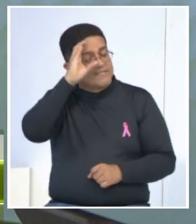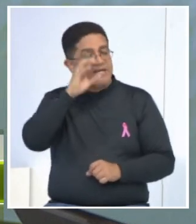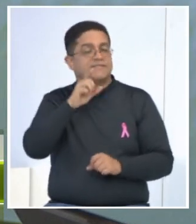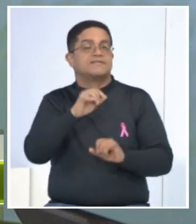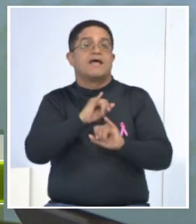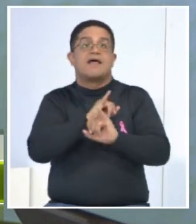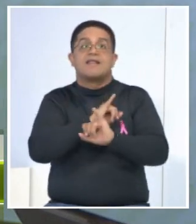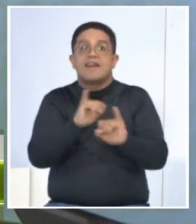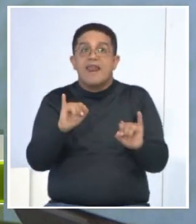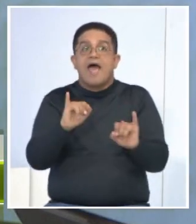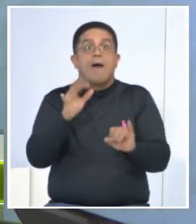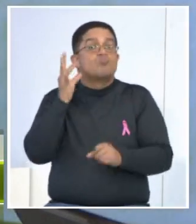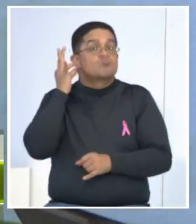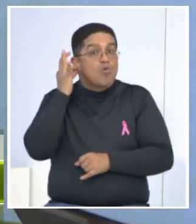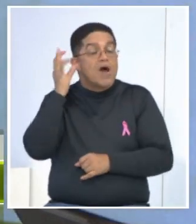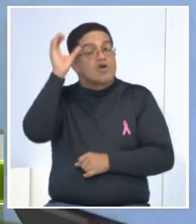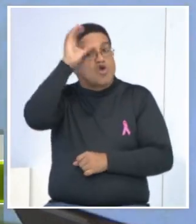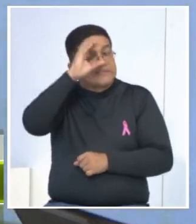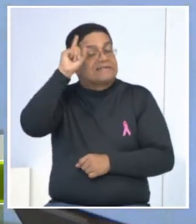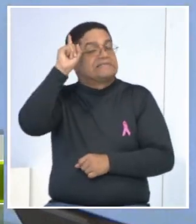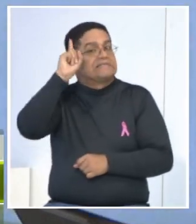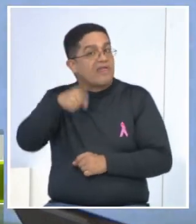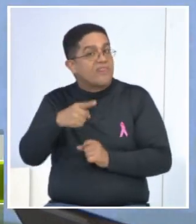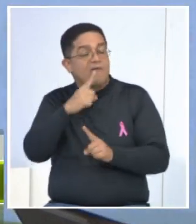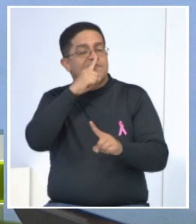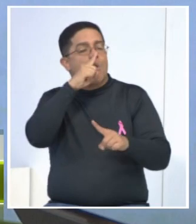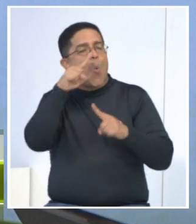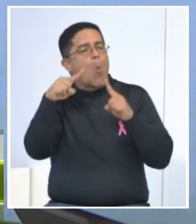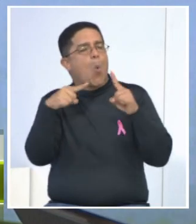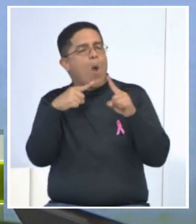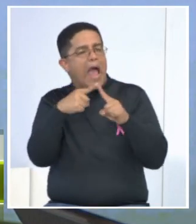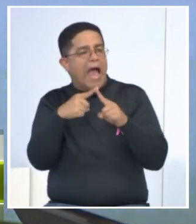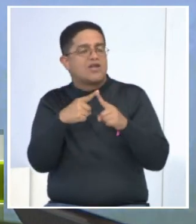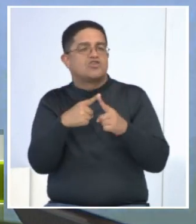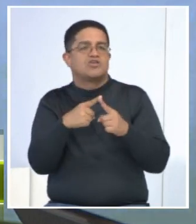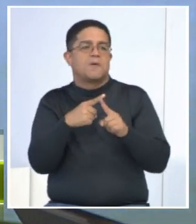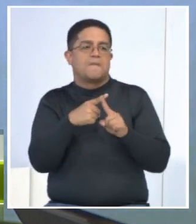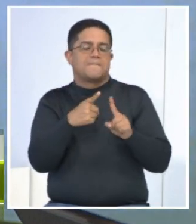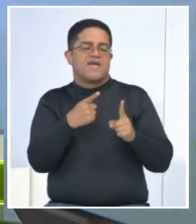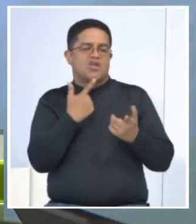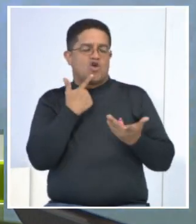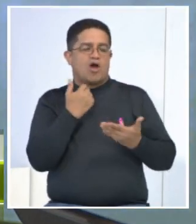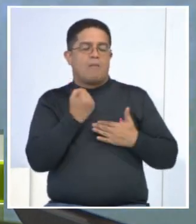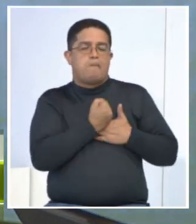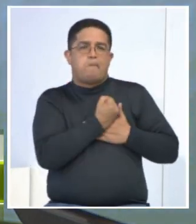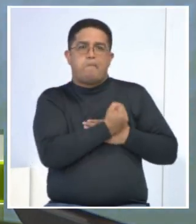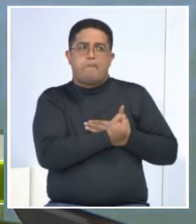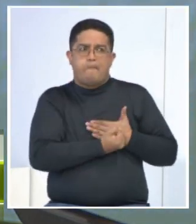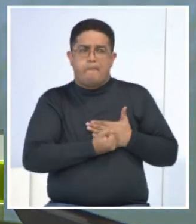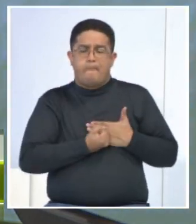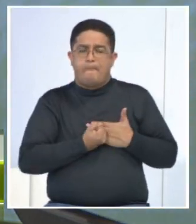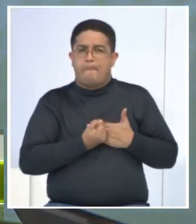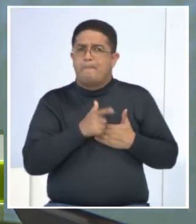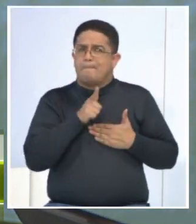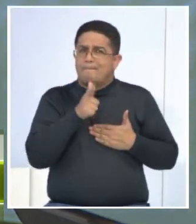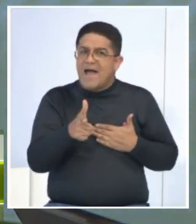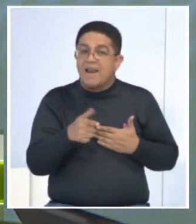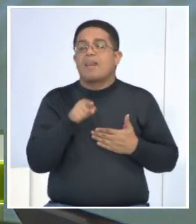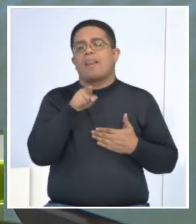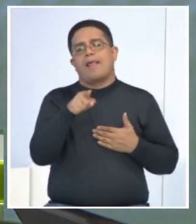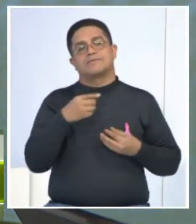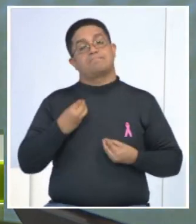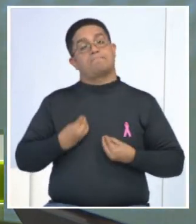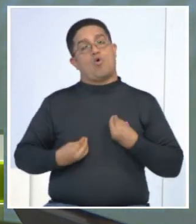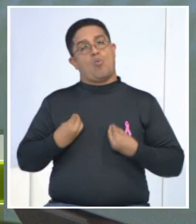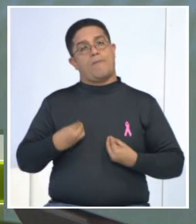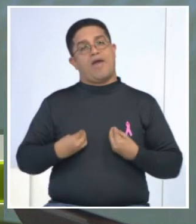aprendió de que tiene que hacerse su chequeo, imagínate que no le hagas una cuestión realmente óptima. Eso es lo preocupante, y esos son